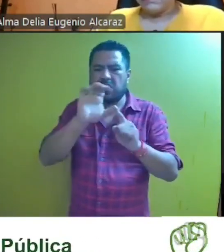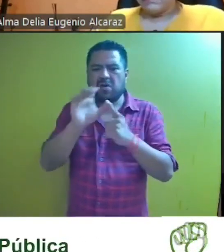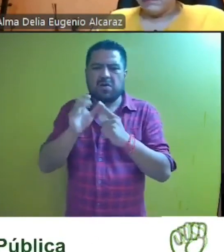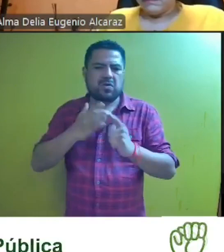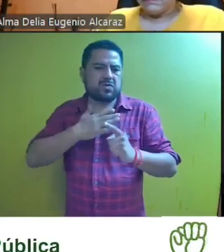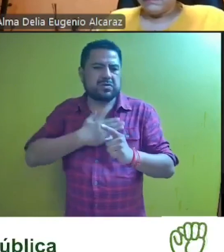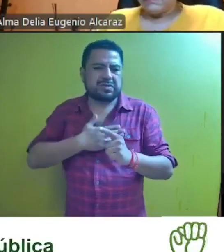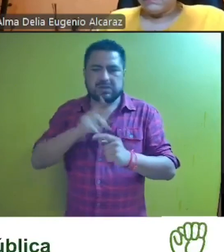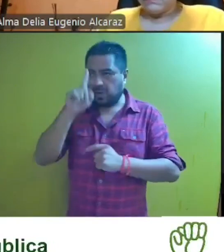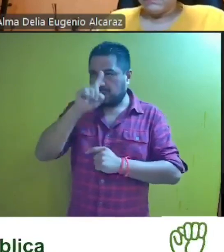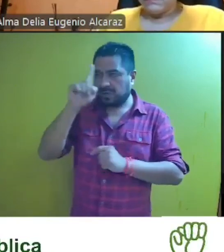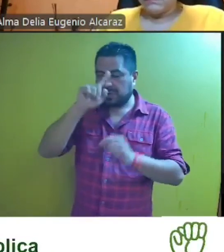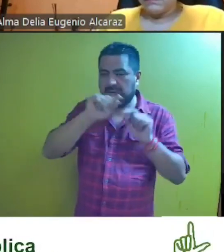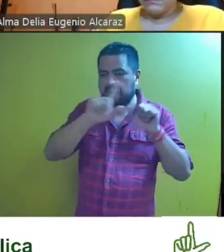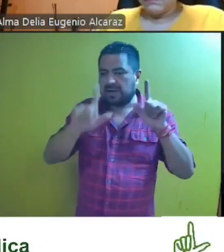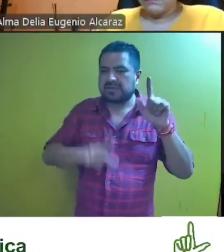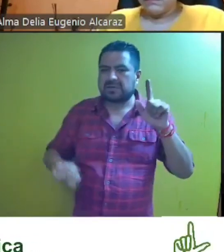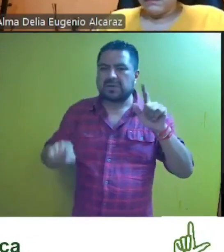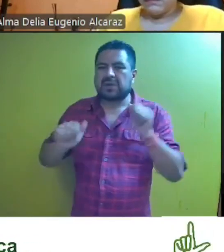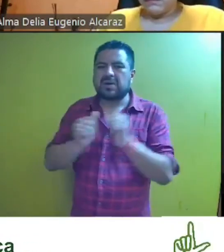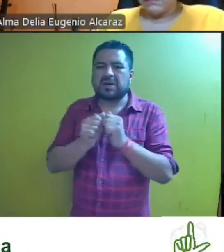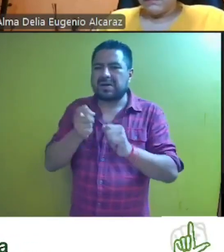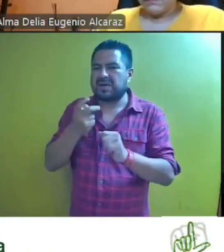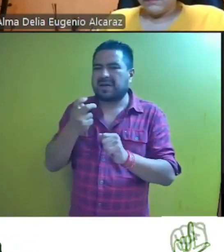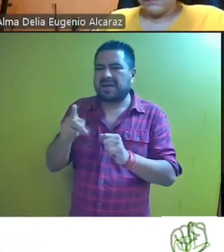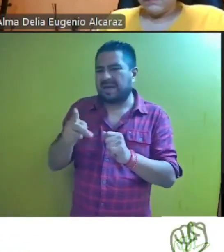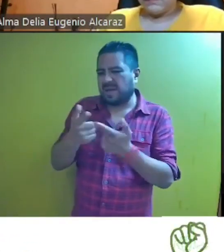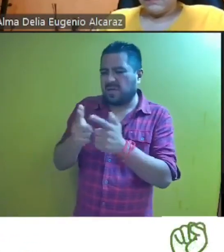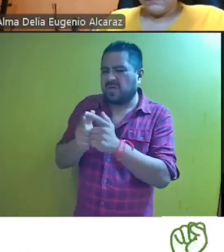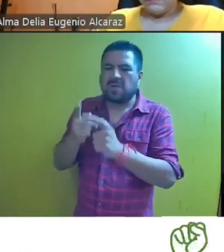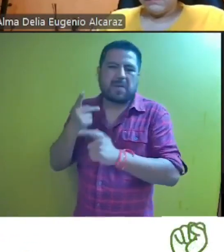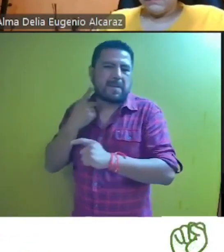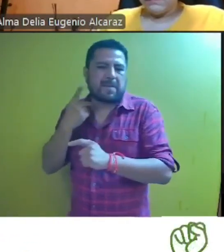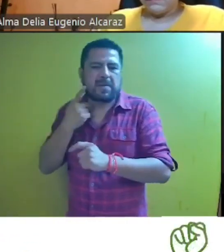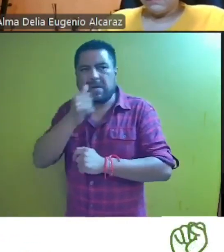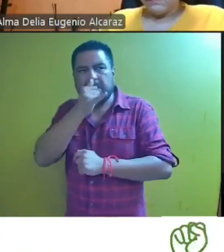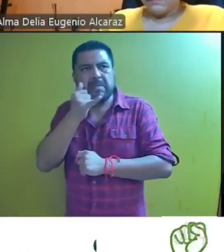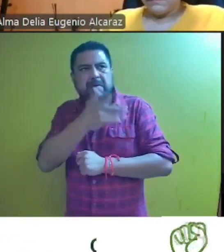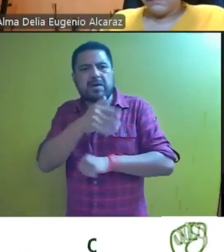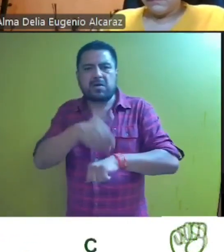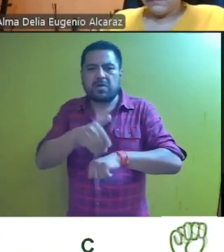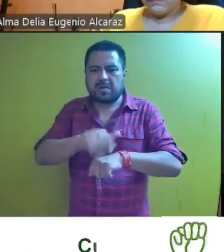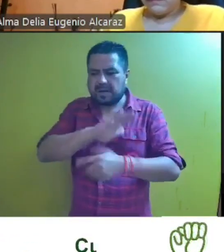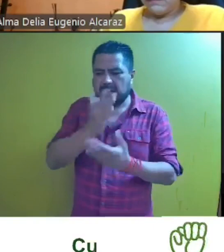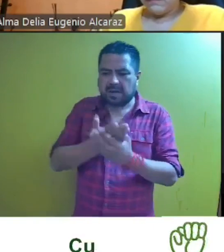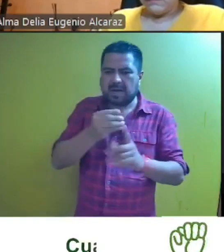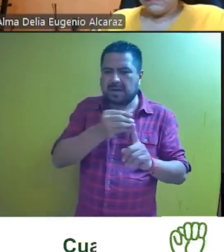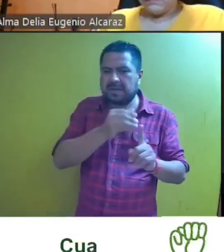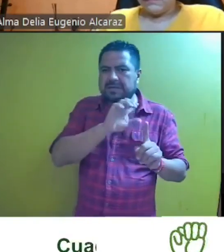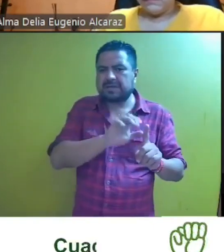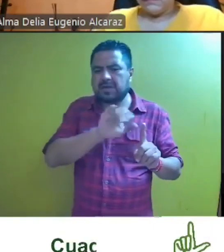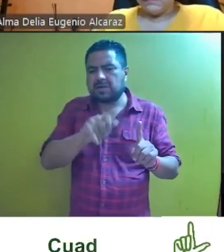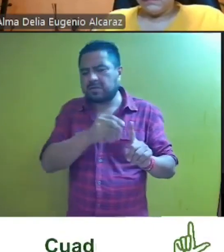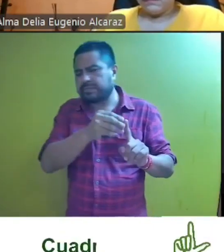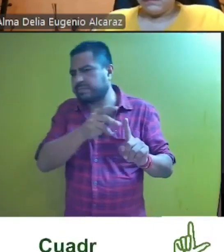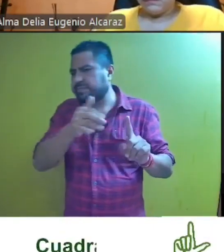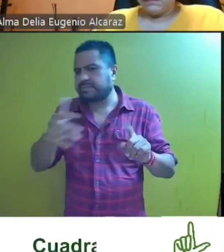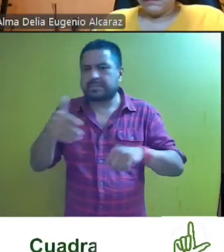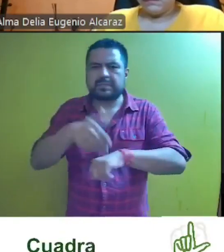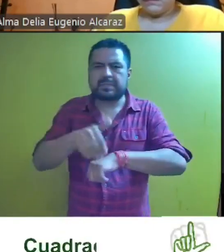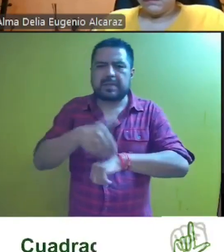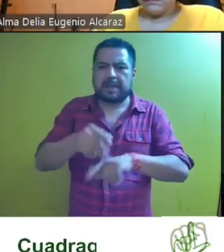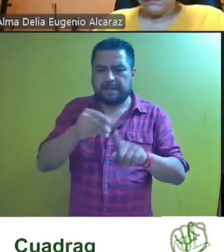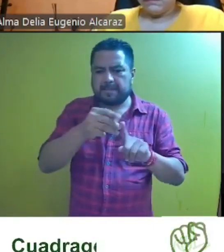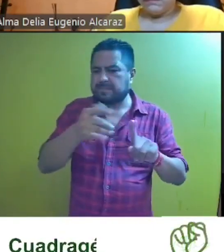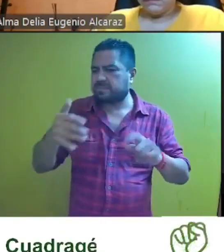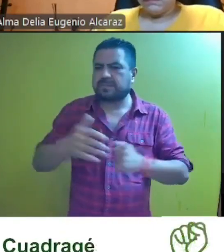justicia del consejo nacional del referido partido en el recurso de reclamación con número de expediente C.J. recti diagonal once diagonal